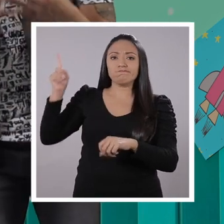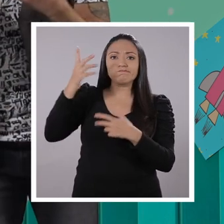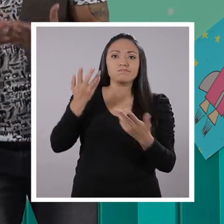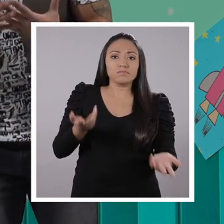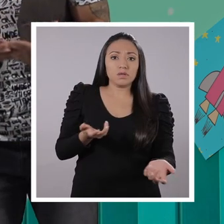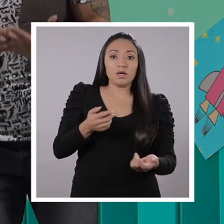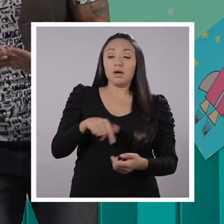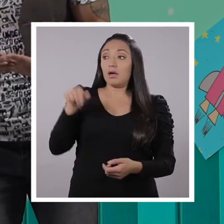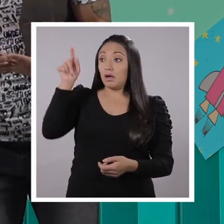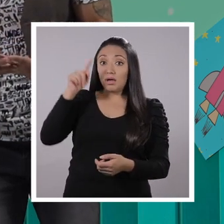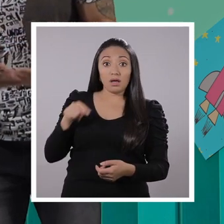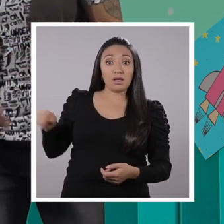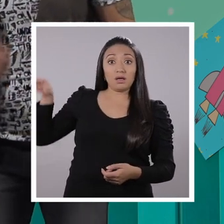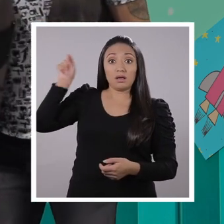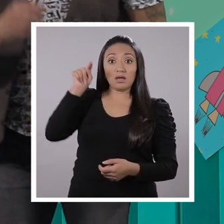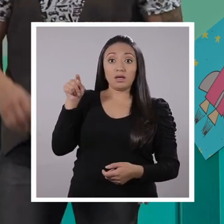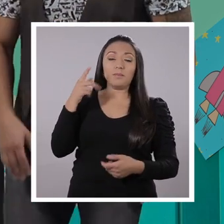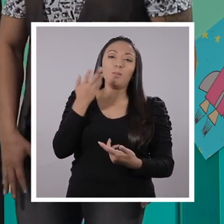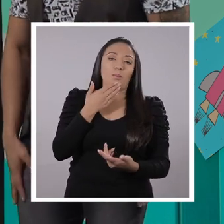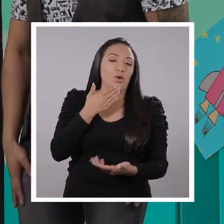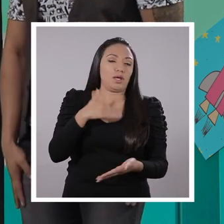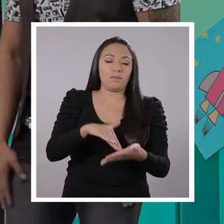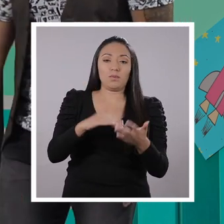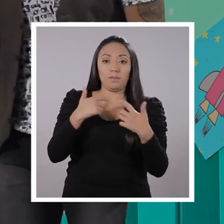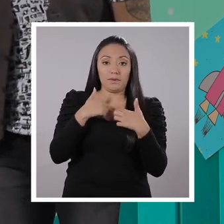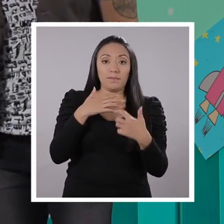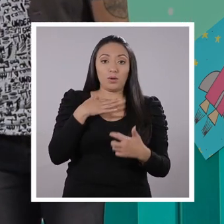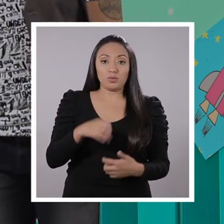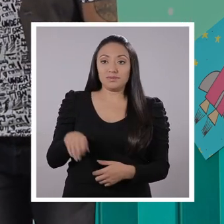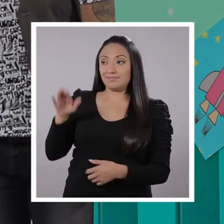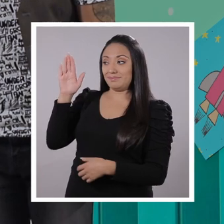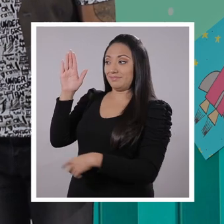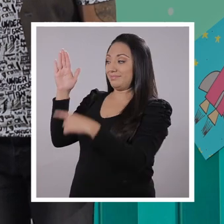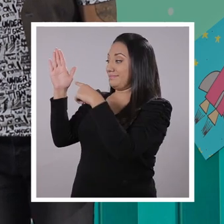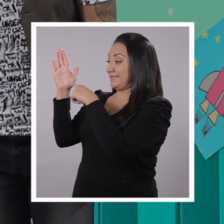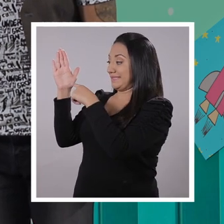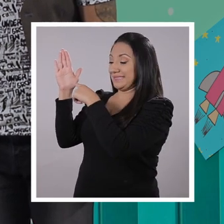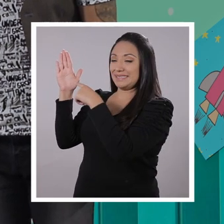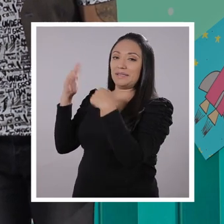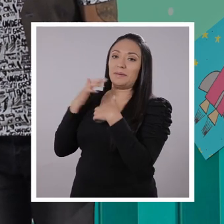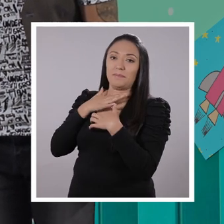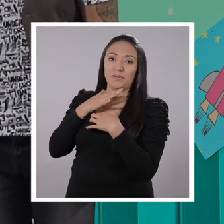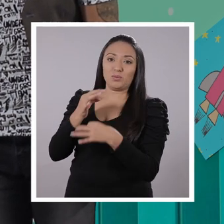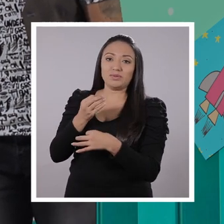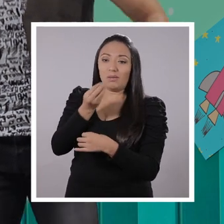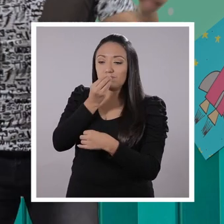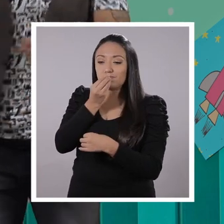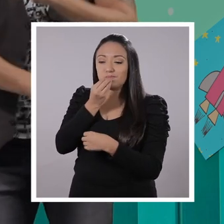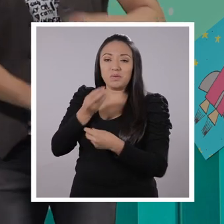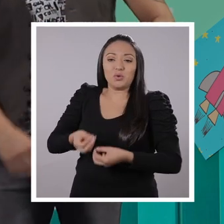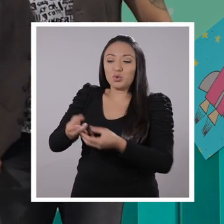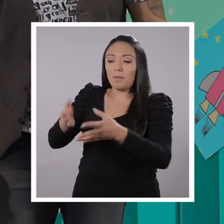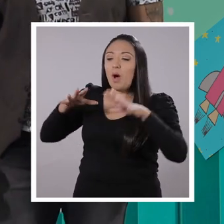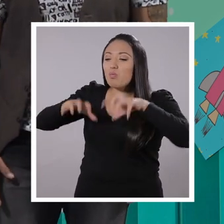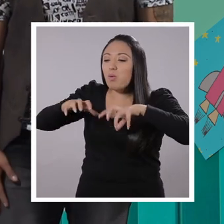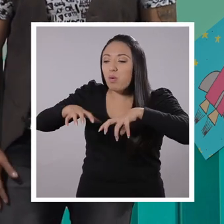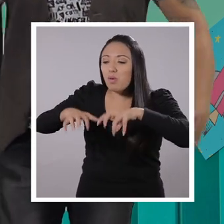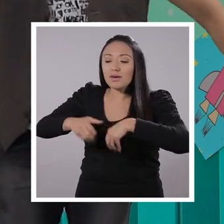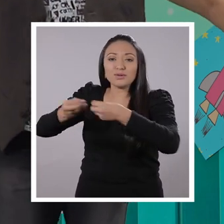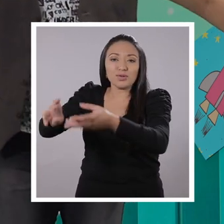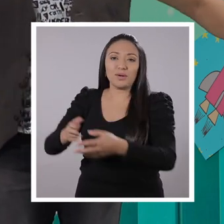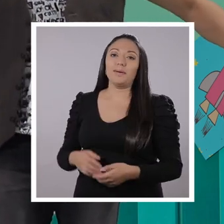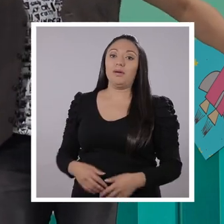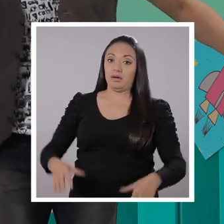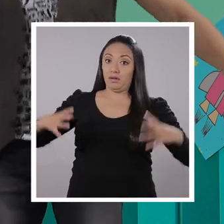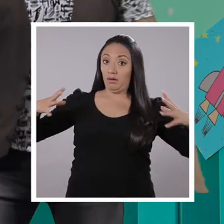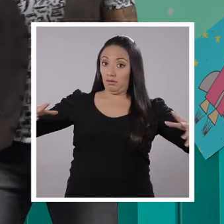Hay actividades que me fascina hacer. Por ejemplo, esta me encanta. Alimentar al perro. ¡Qué divertido que es!